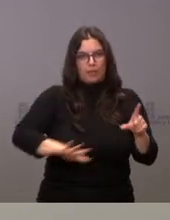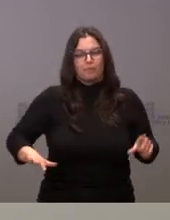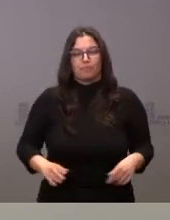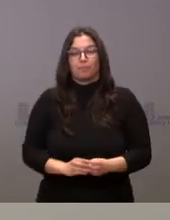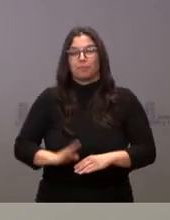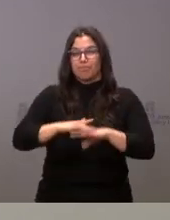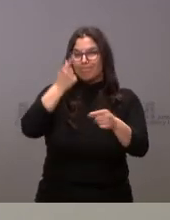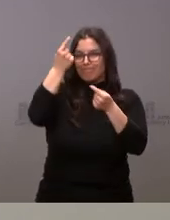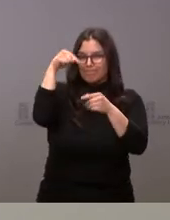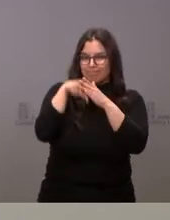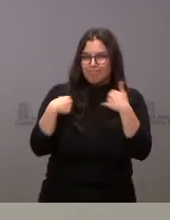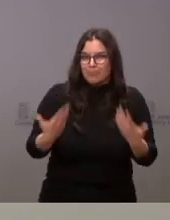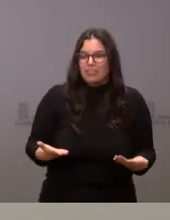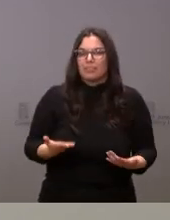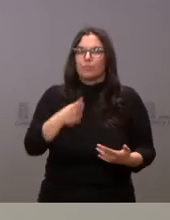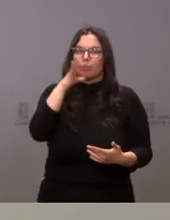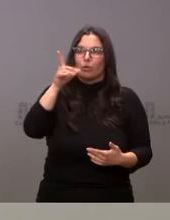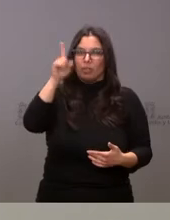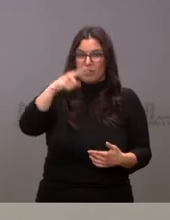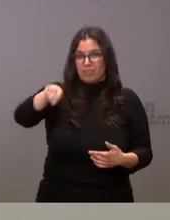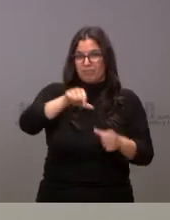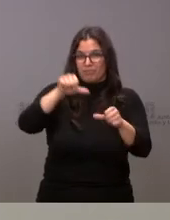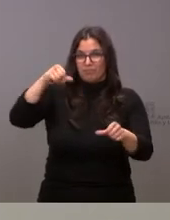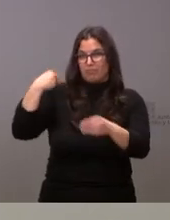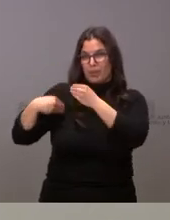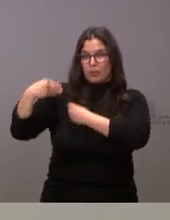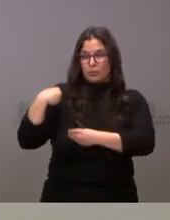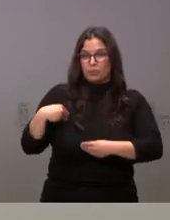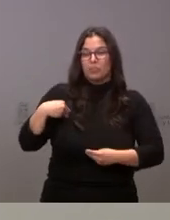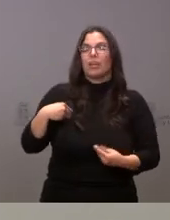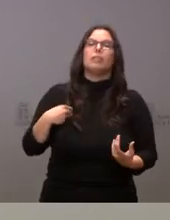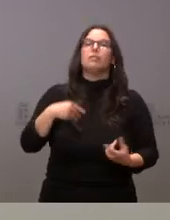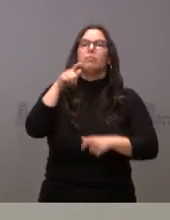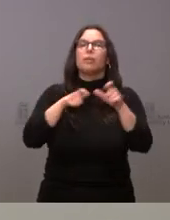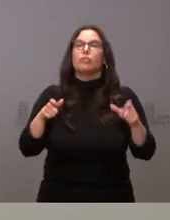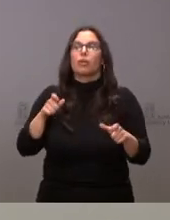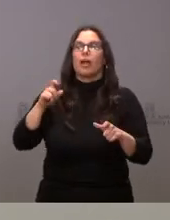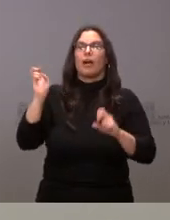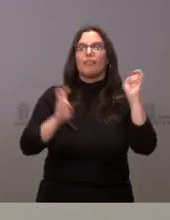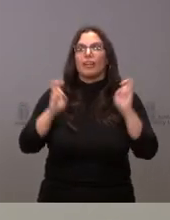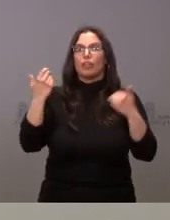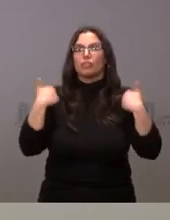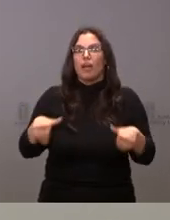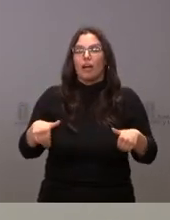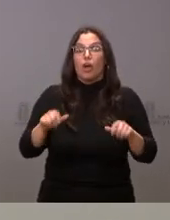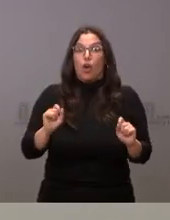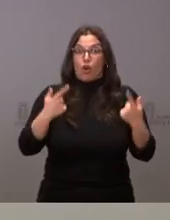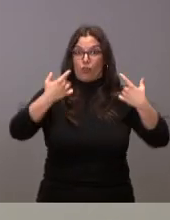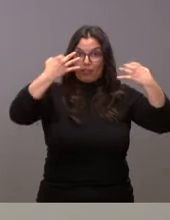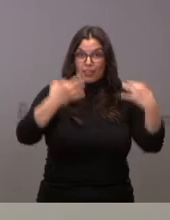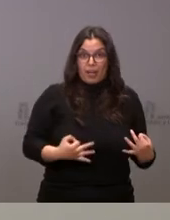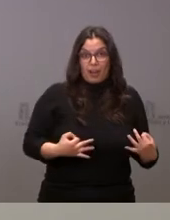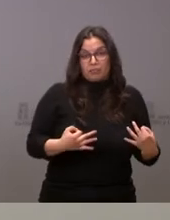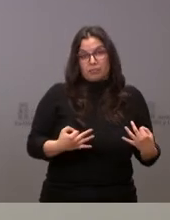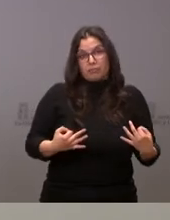completar porque también ustedes van preguntando cuántas personas van llegando por la vía formal y